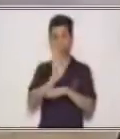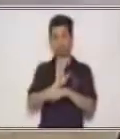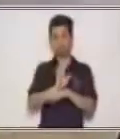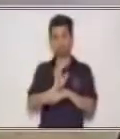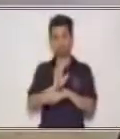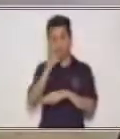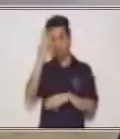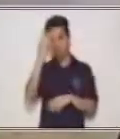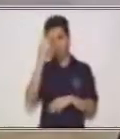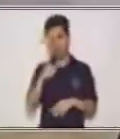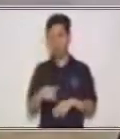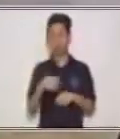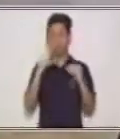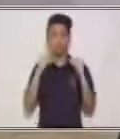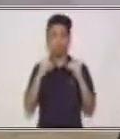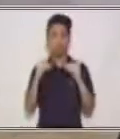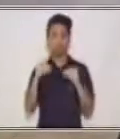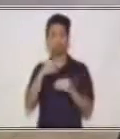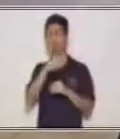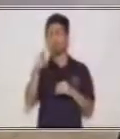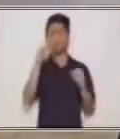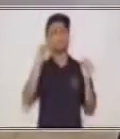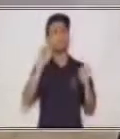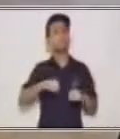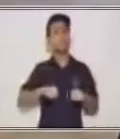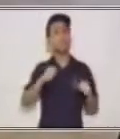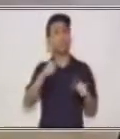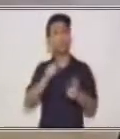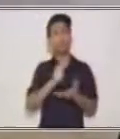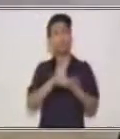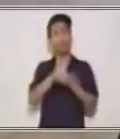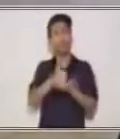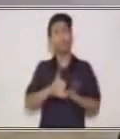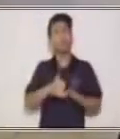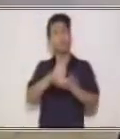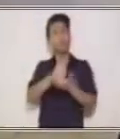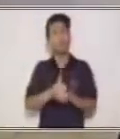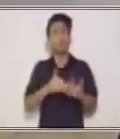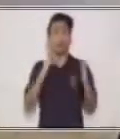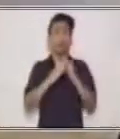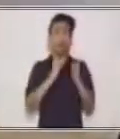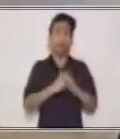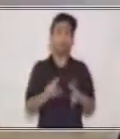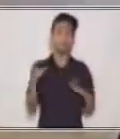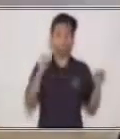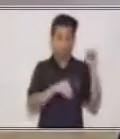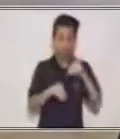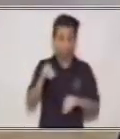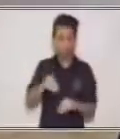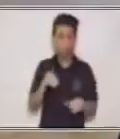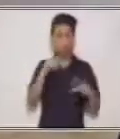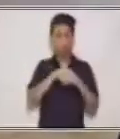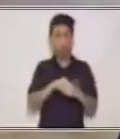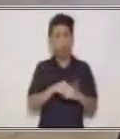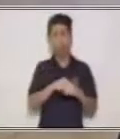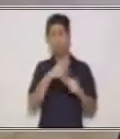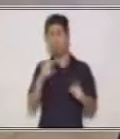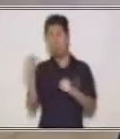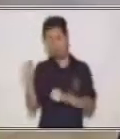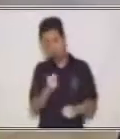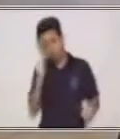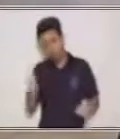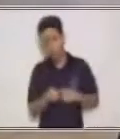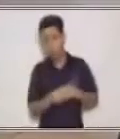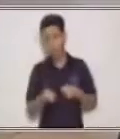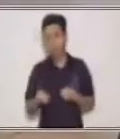educativo. Que siempre cooperemos en nuestra casa guardando, barriendo, trapeando, y haciendo todas aquellas cosas que no se las